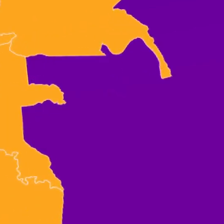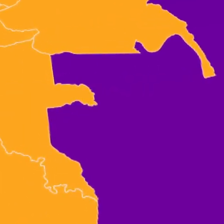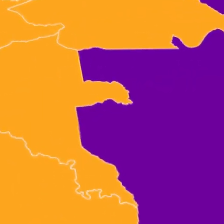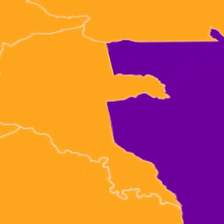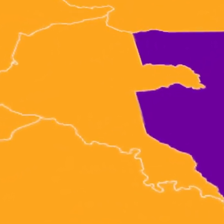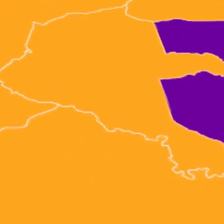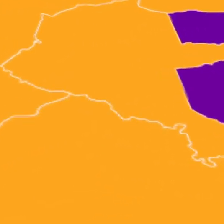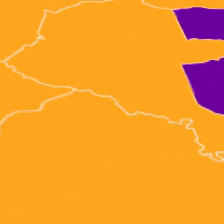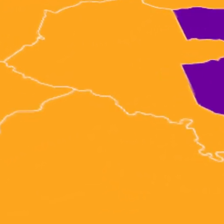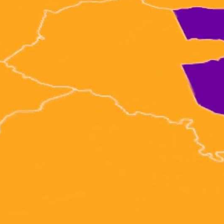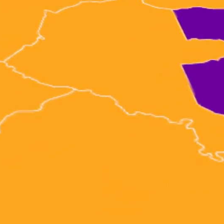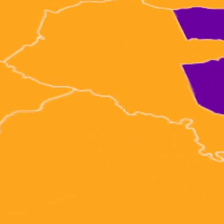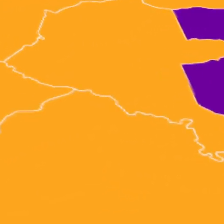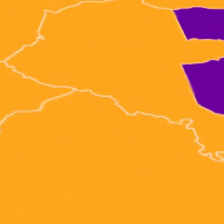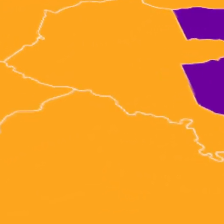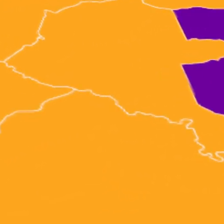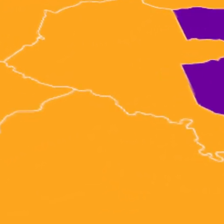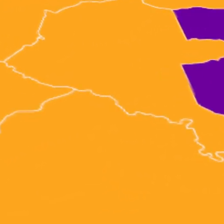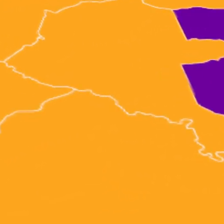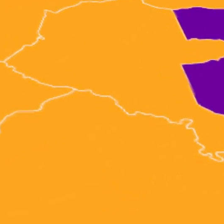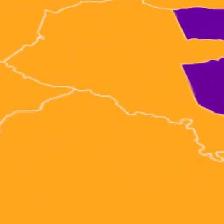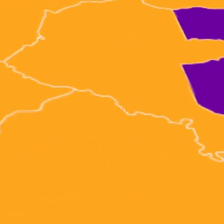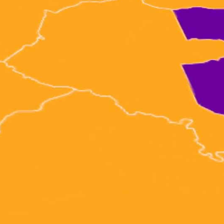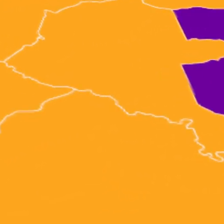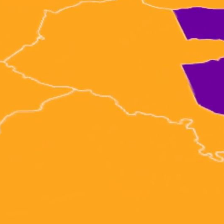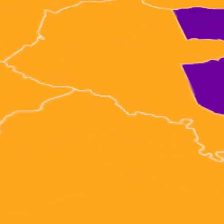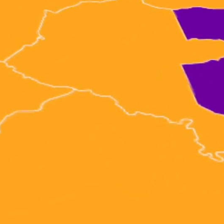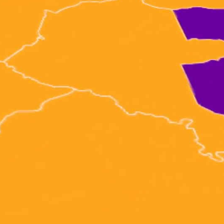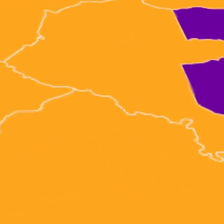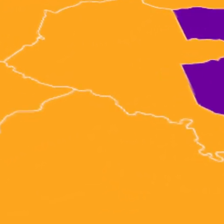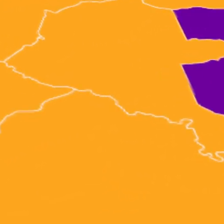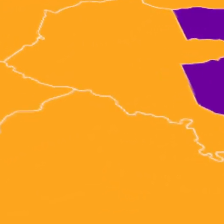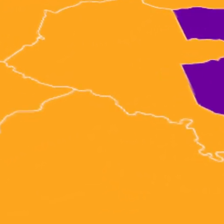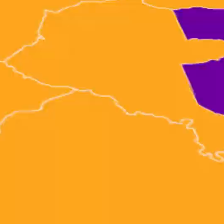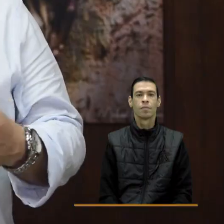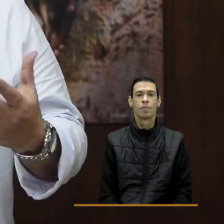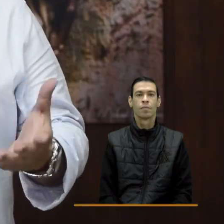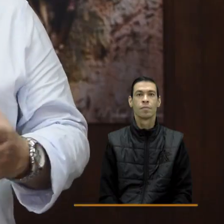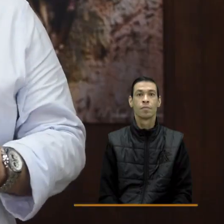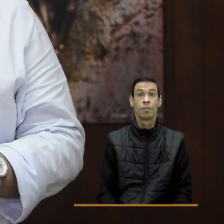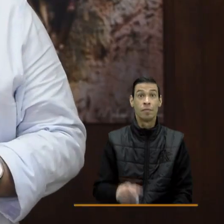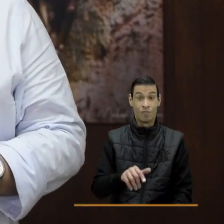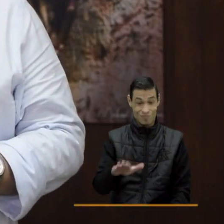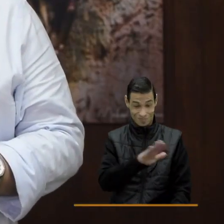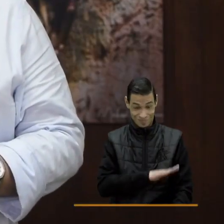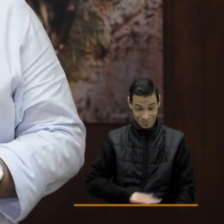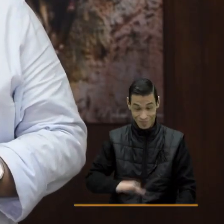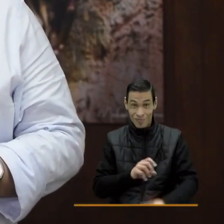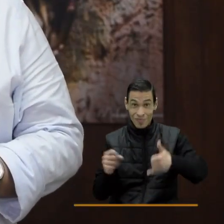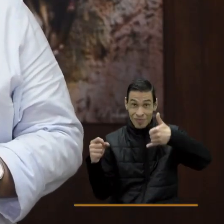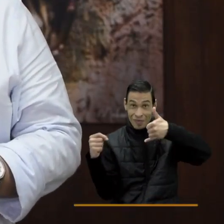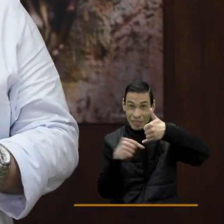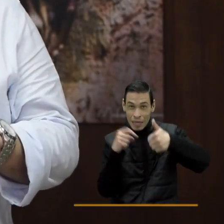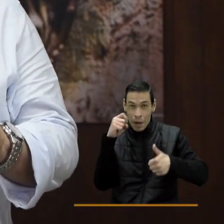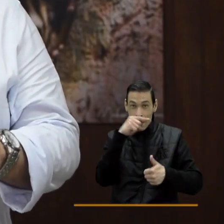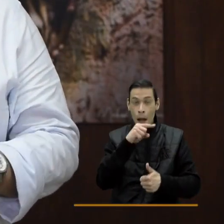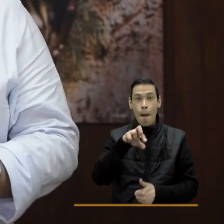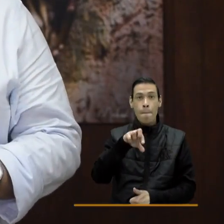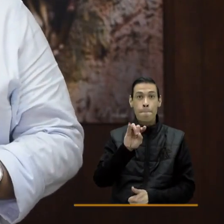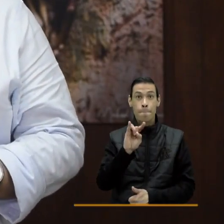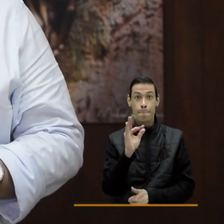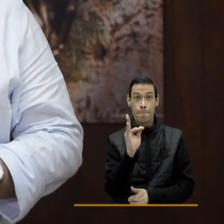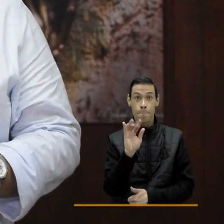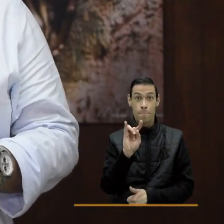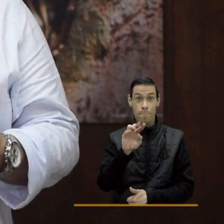Sena al aire, Sena al aire. Desde la mágica Amazonía del Putumayo, ancestral